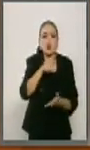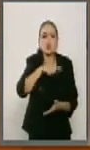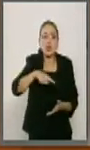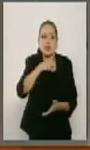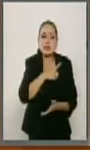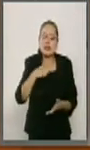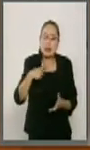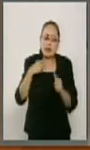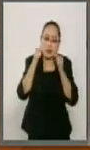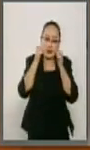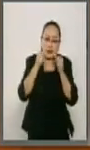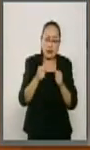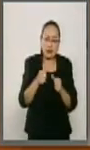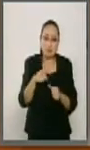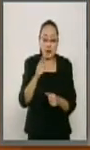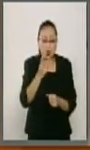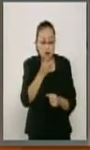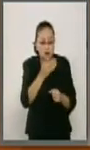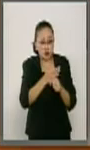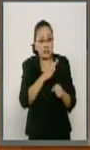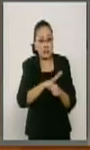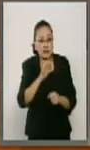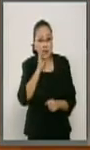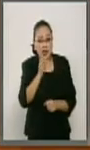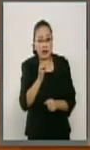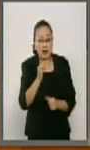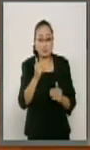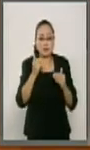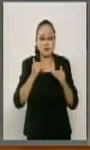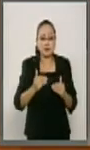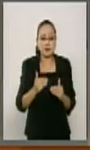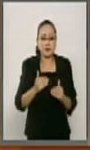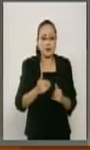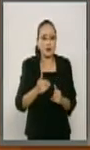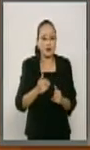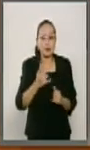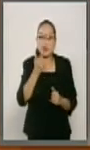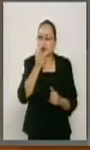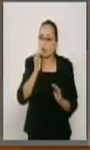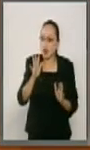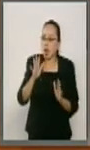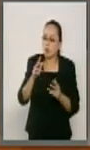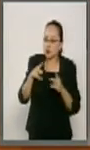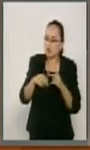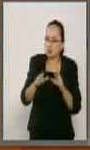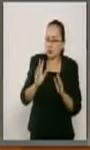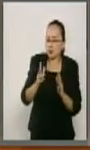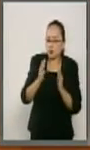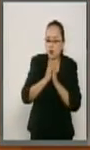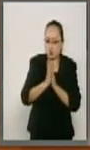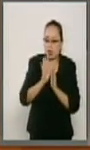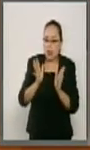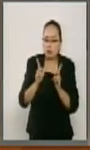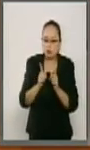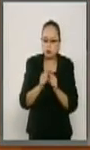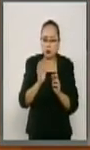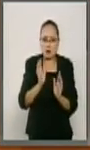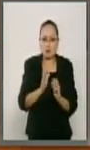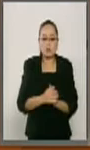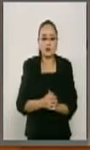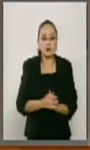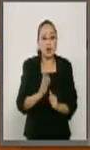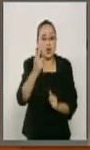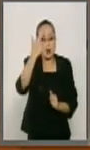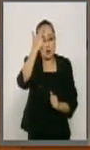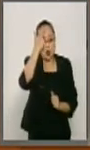si eso no es suficiente, recordemos que las dos ternas... Estoy por concluir, presidente. Recordemos que